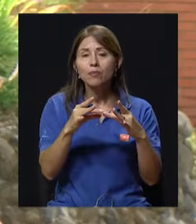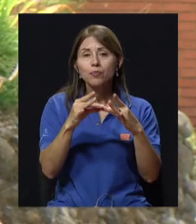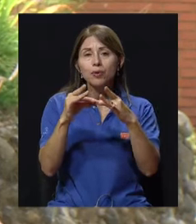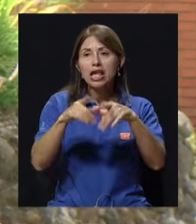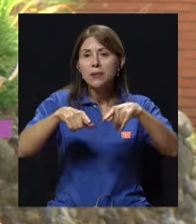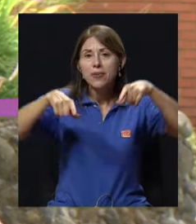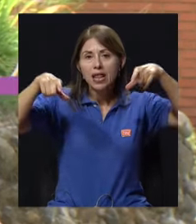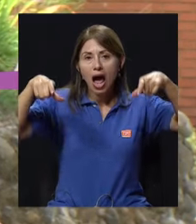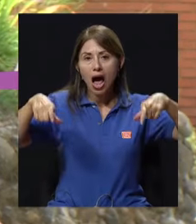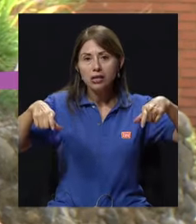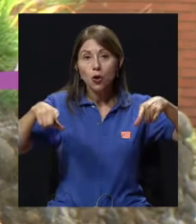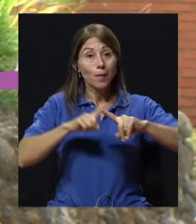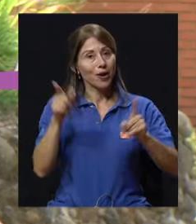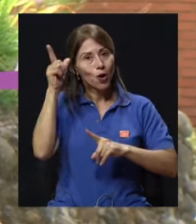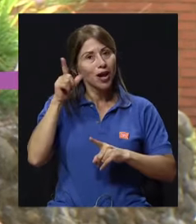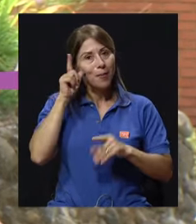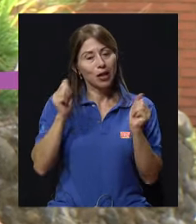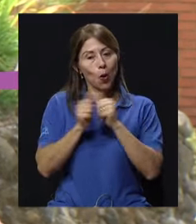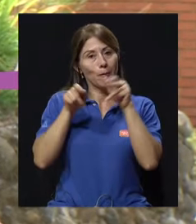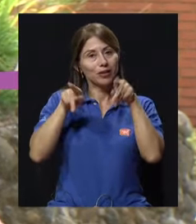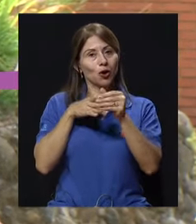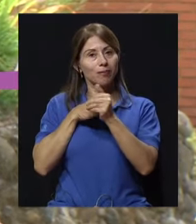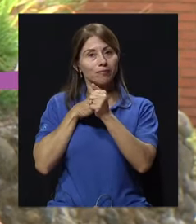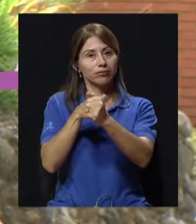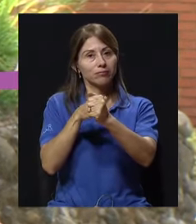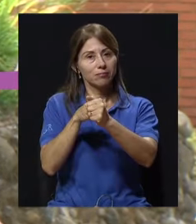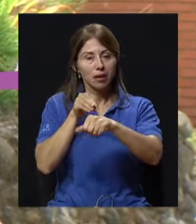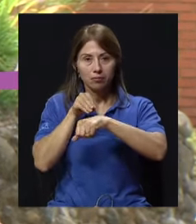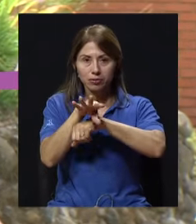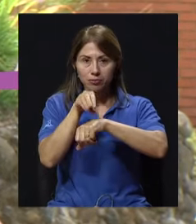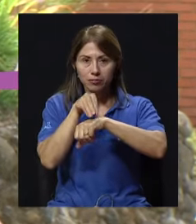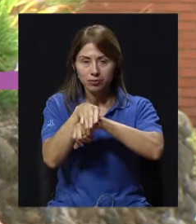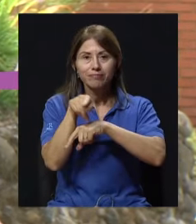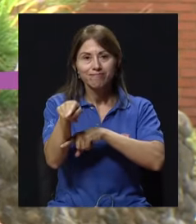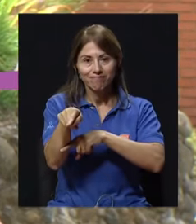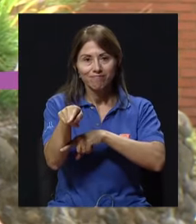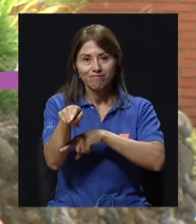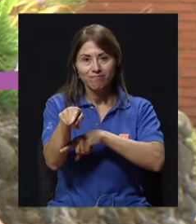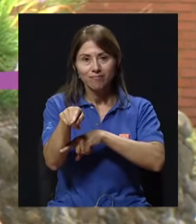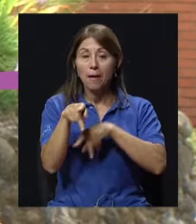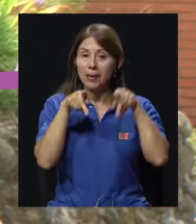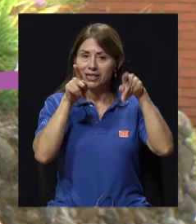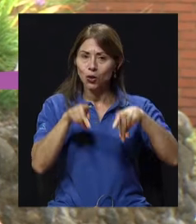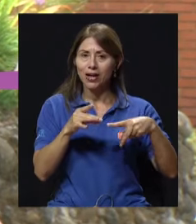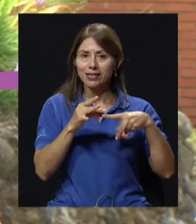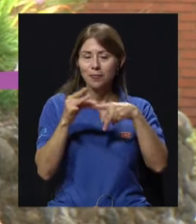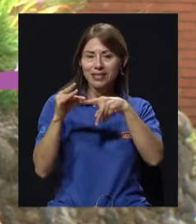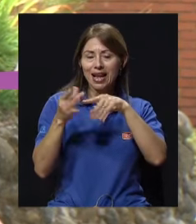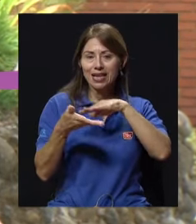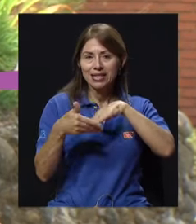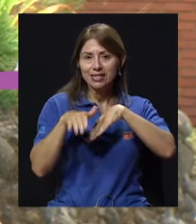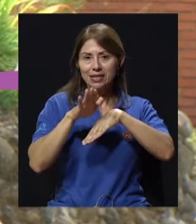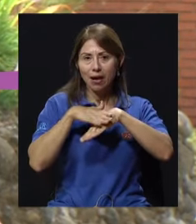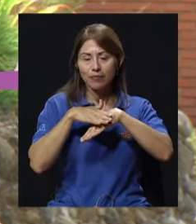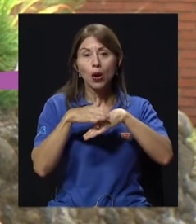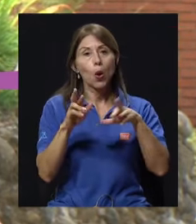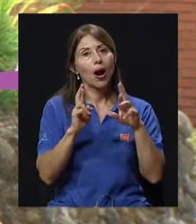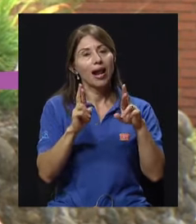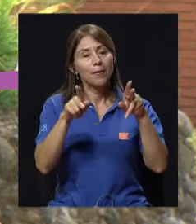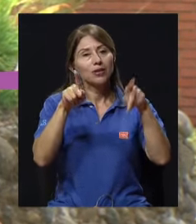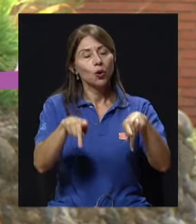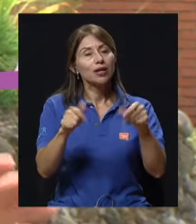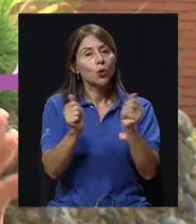cuando, lógicamente, sean dirigidos, porque esos sí son programas ya que tienen que ser dirigidos por personas especialistas y ojalá que tengan